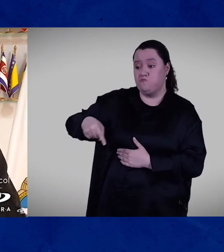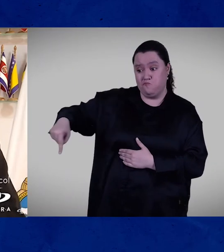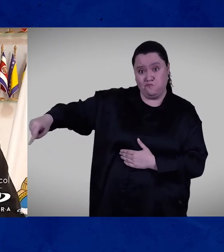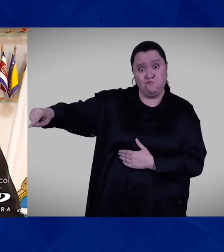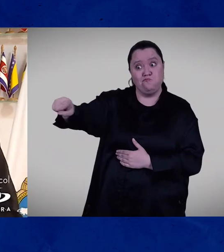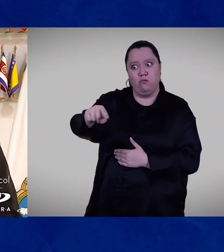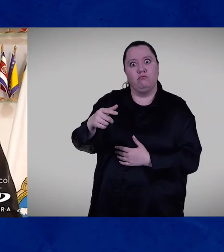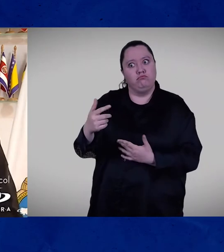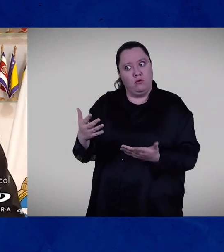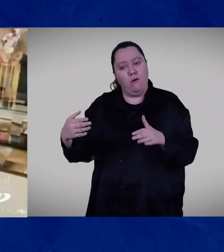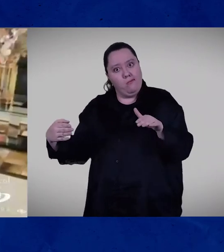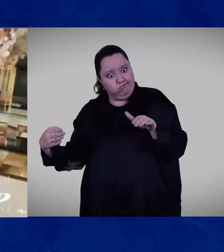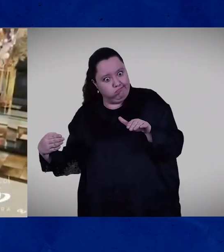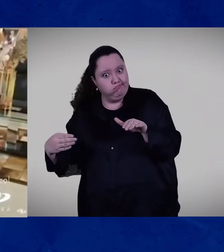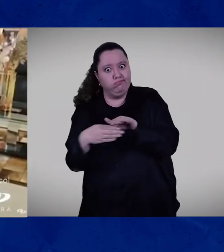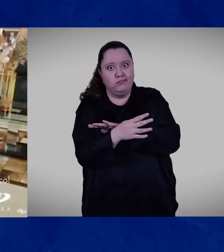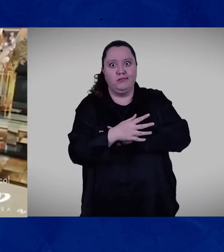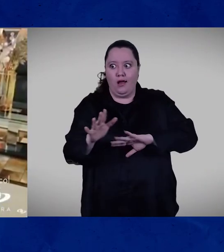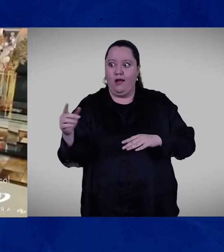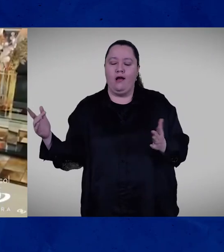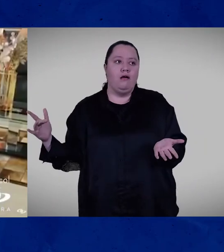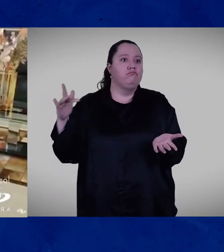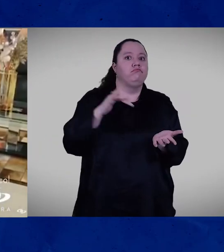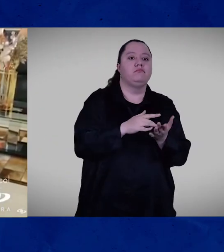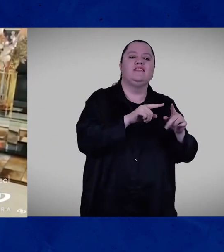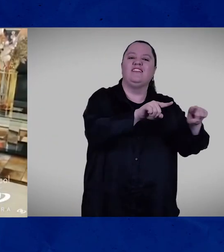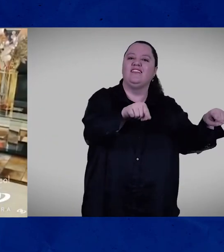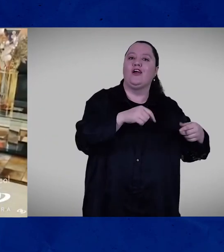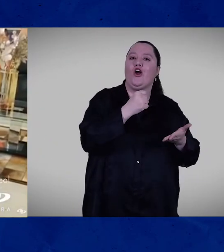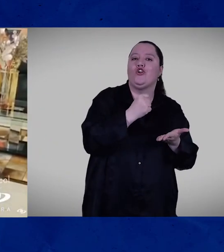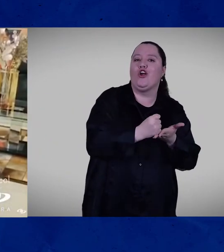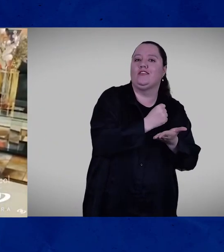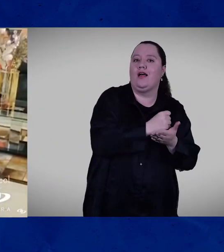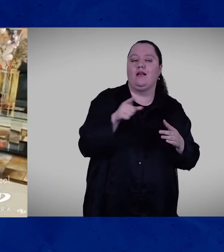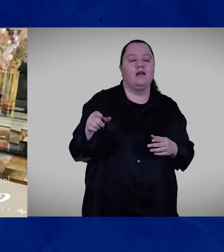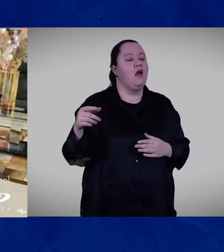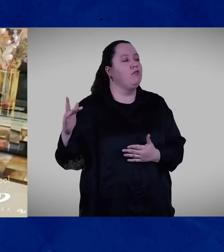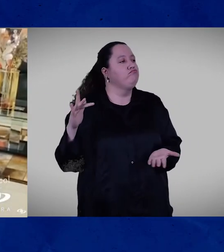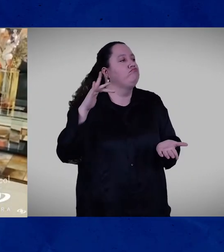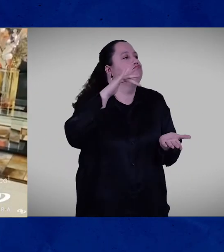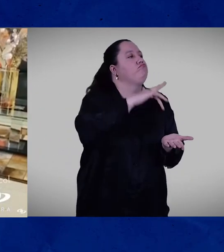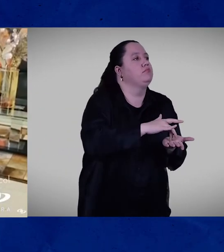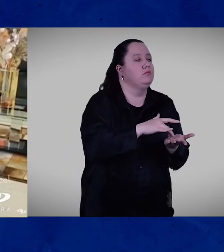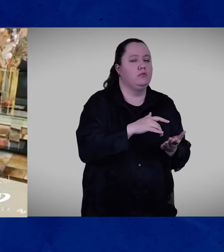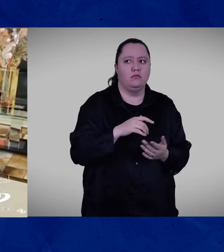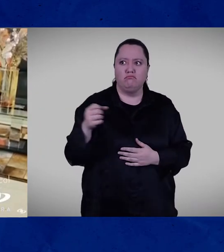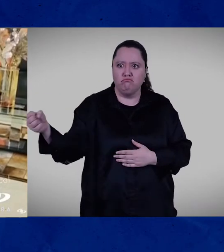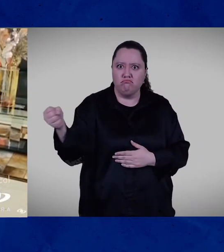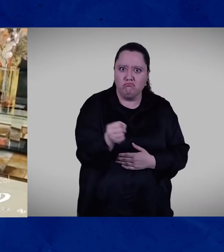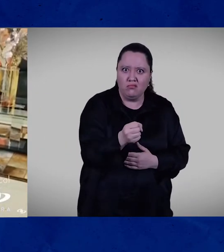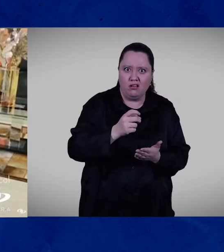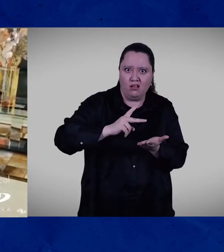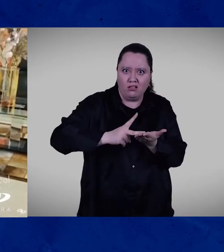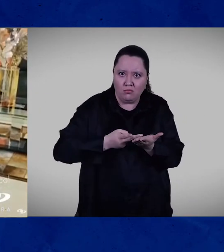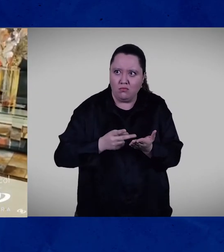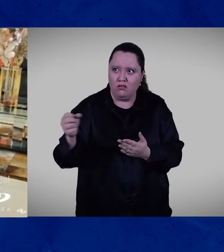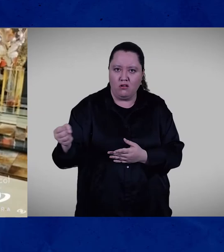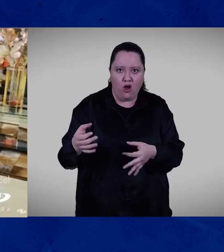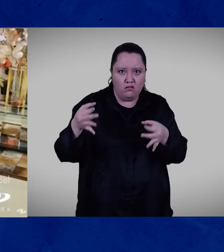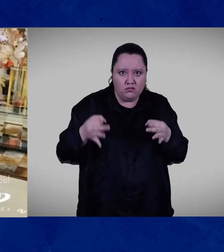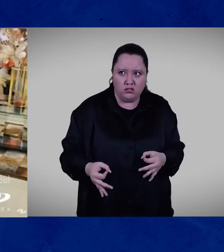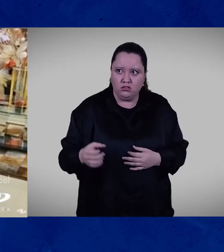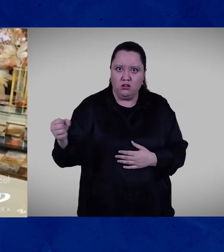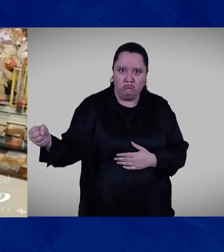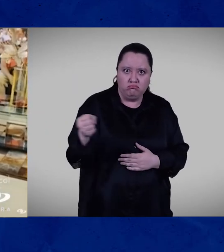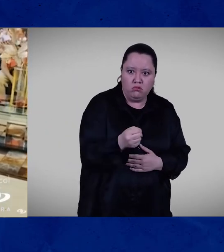los sordociegos han podido ya llegar a una notaría directamente sin la necesidad de un